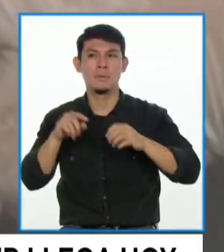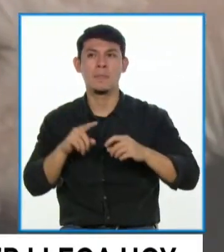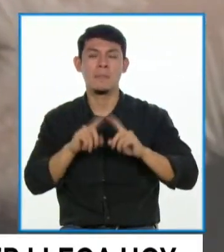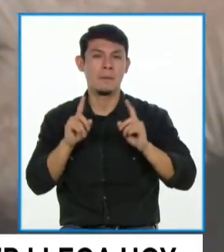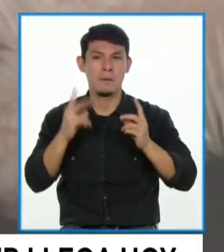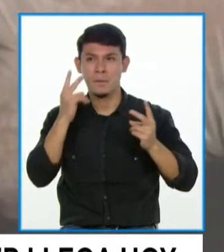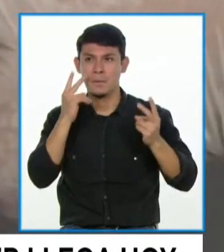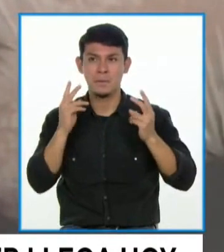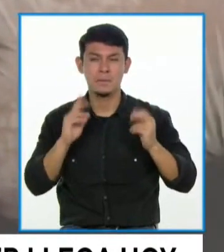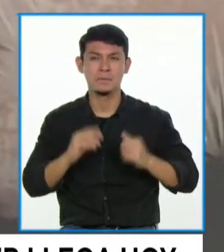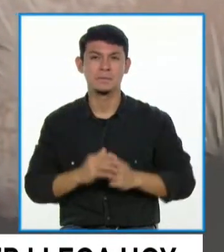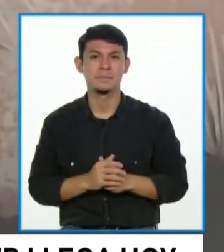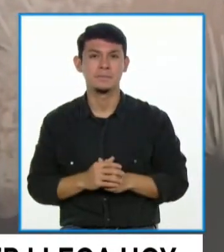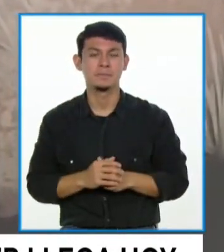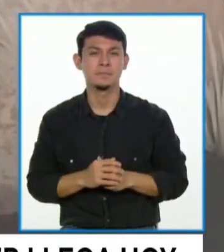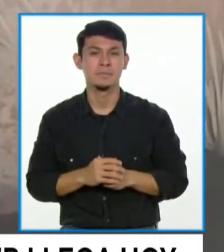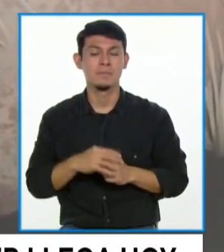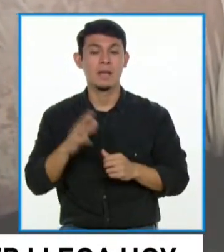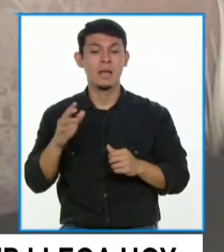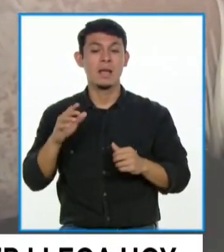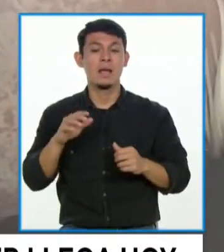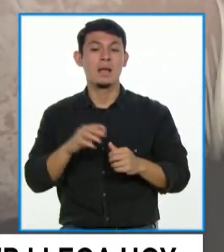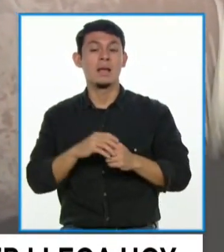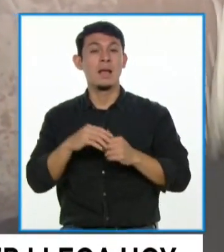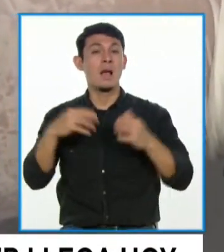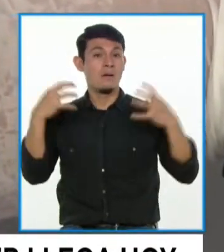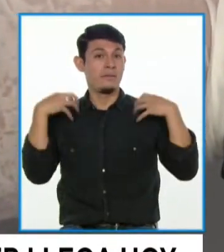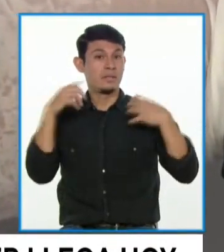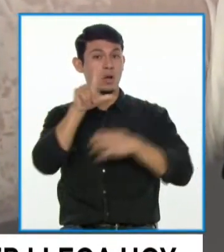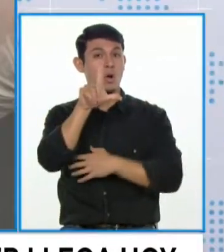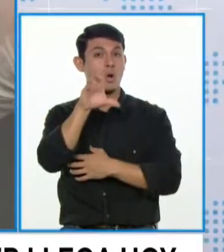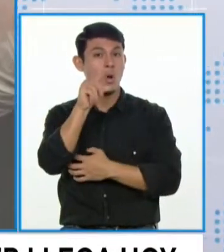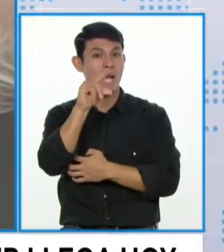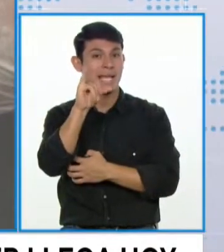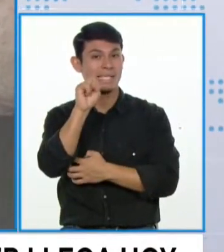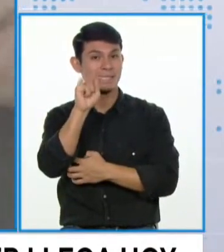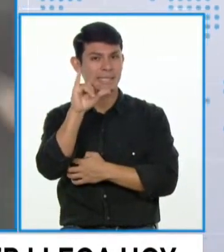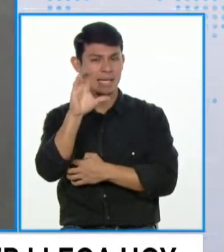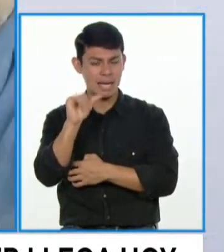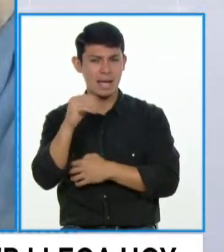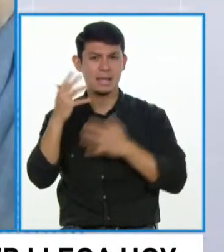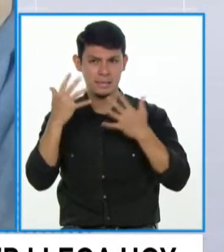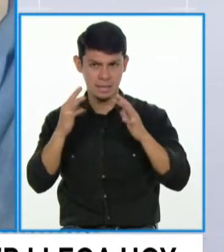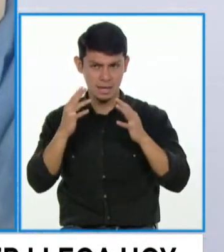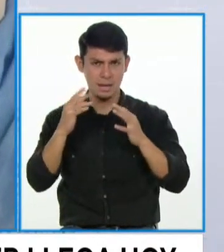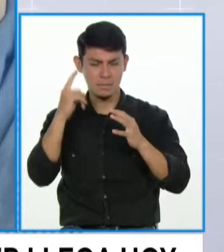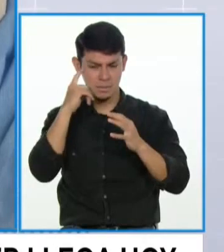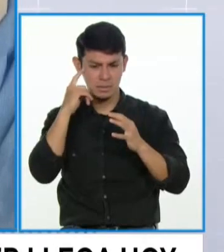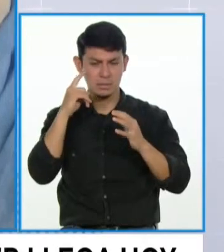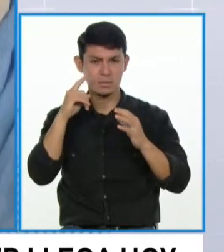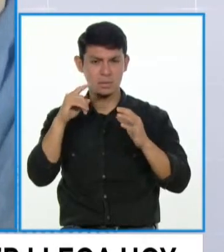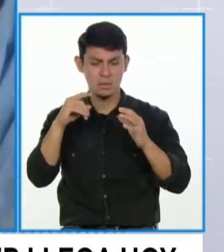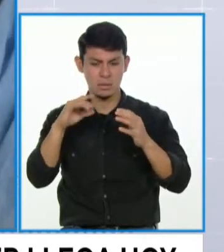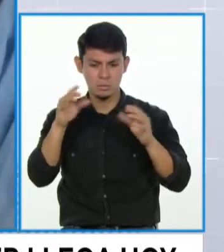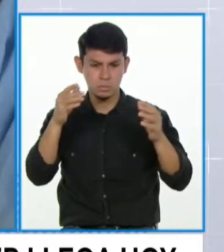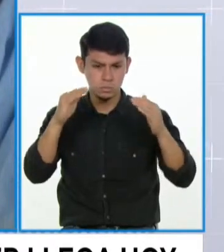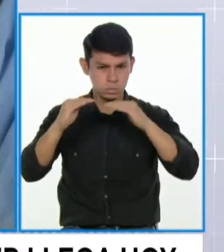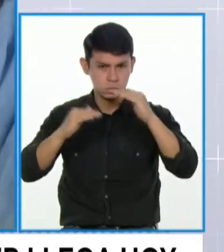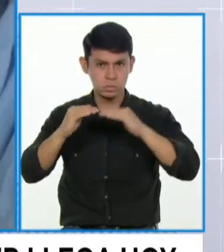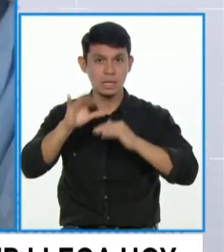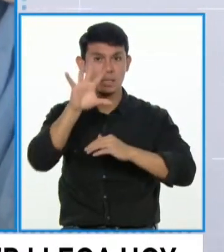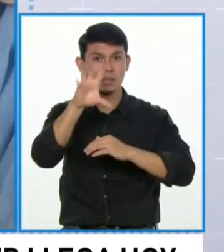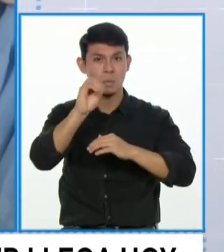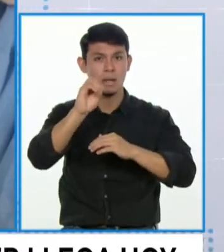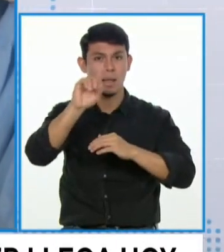están preparando para ello, ¿no? O sea, la logística ya está, supongo yo, establecida para las vacunas 50 mil que van a llegar el día de hoy.